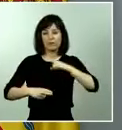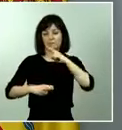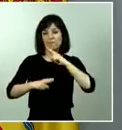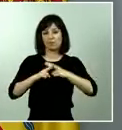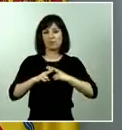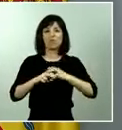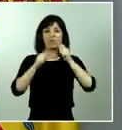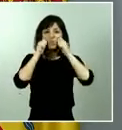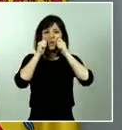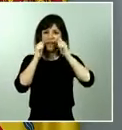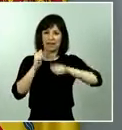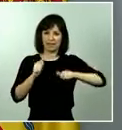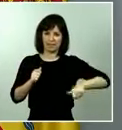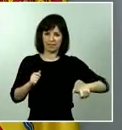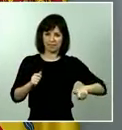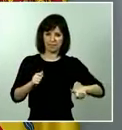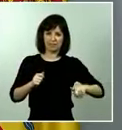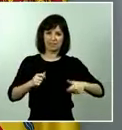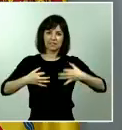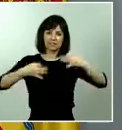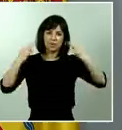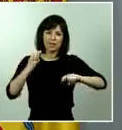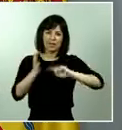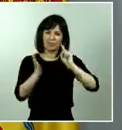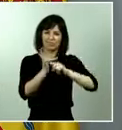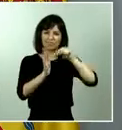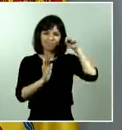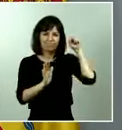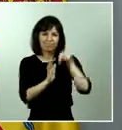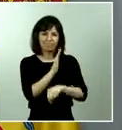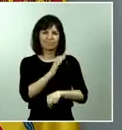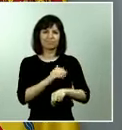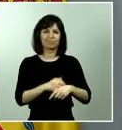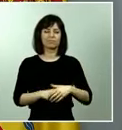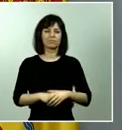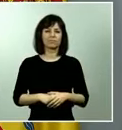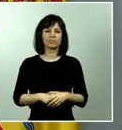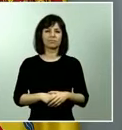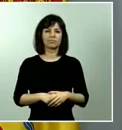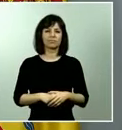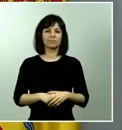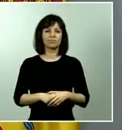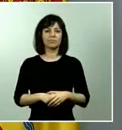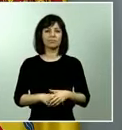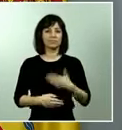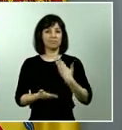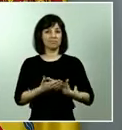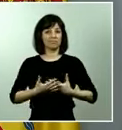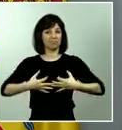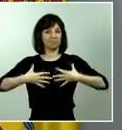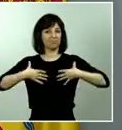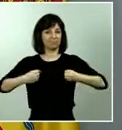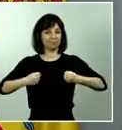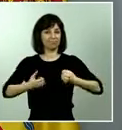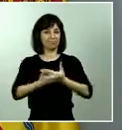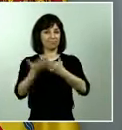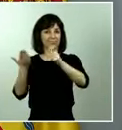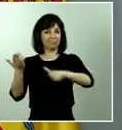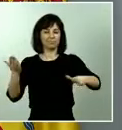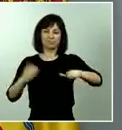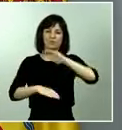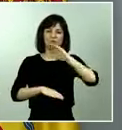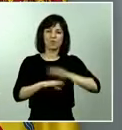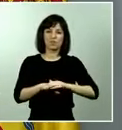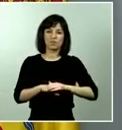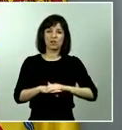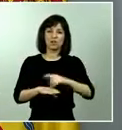seguridad integral. Han dado cumplimiento a garantizar la salud del conjunto de los ciudadanos, haciendo que se cumpla la